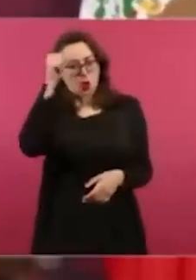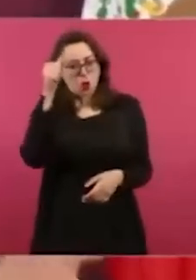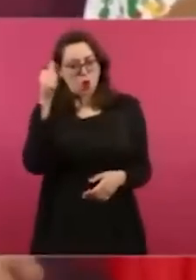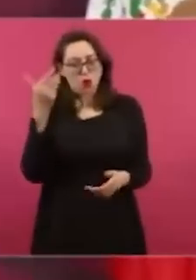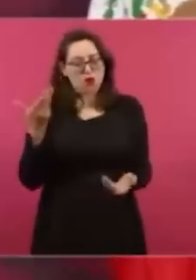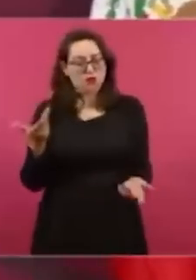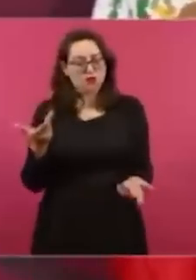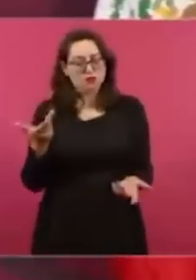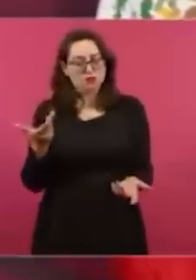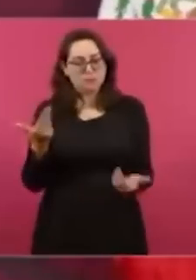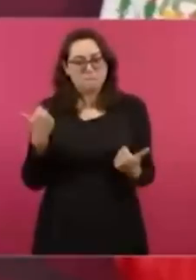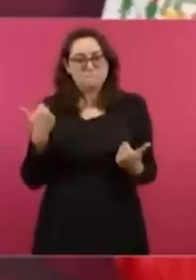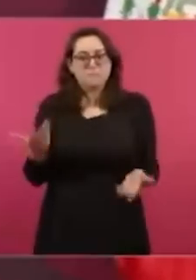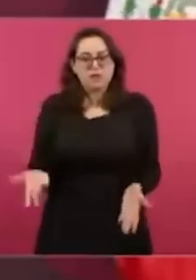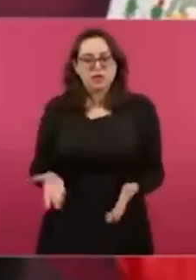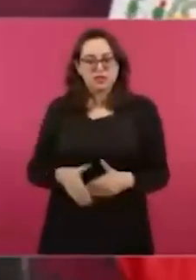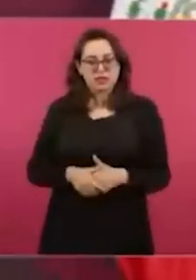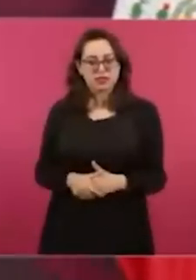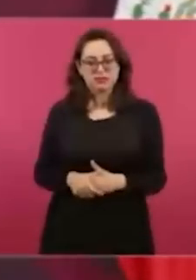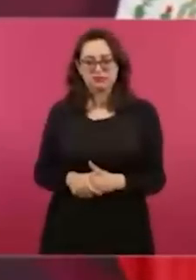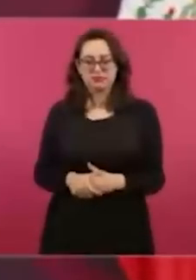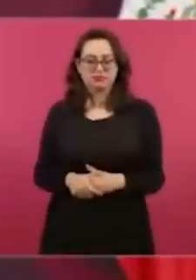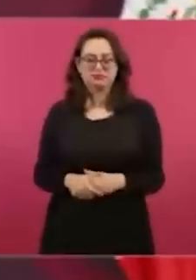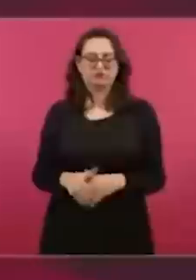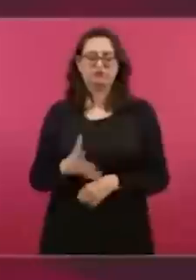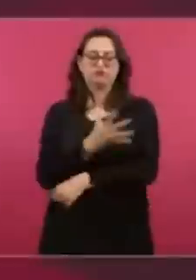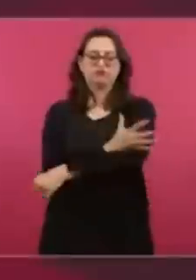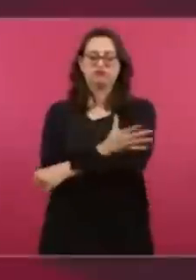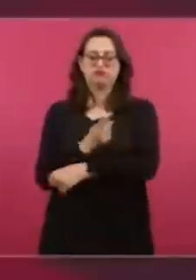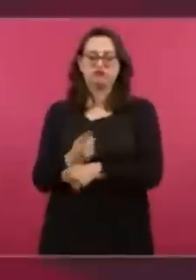cual no coincidía. Eso es deshonesto.